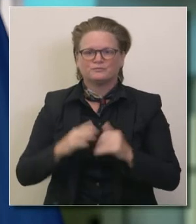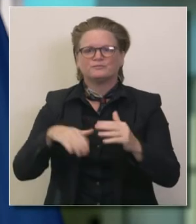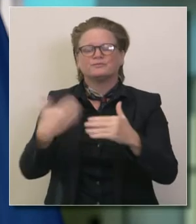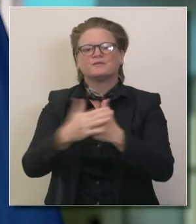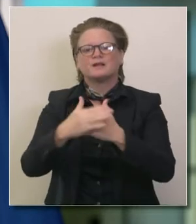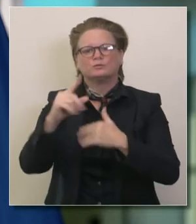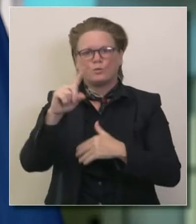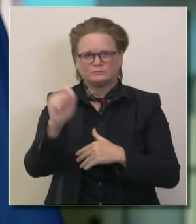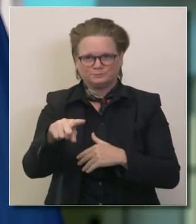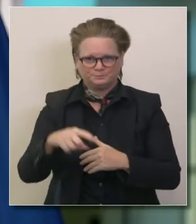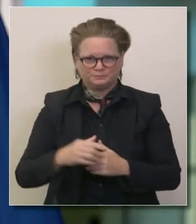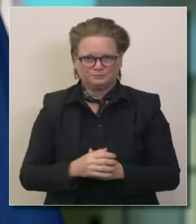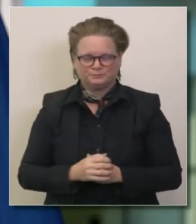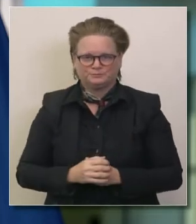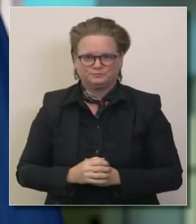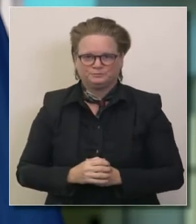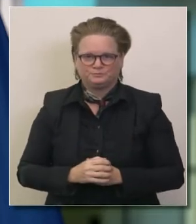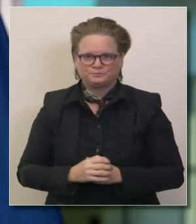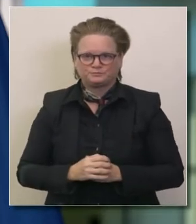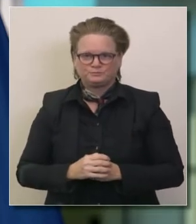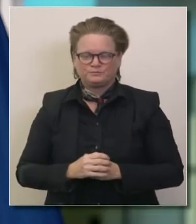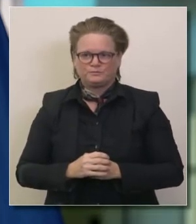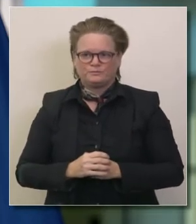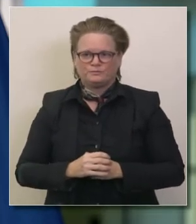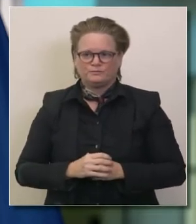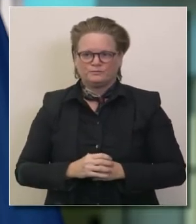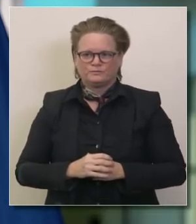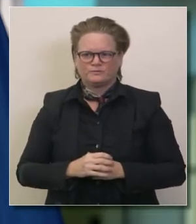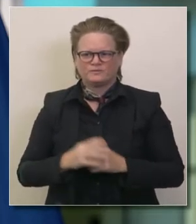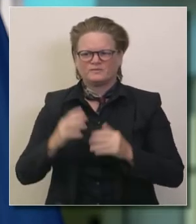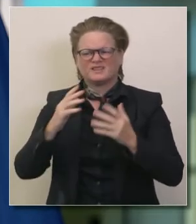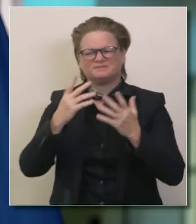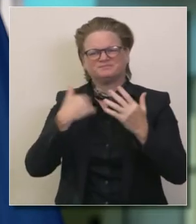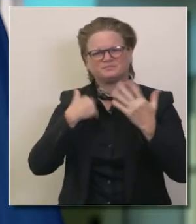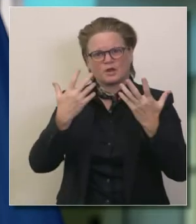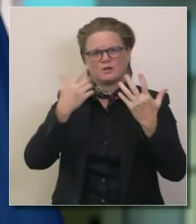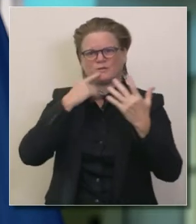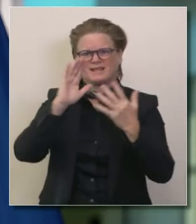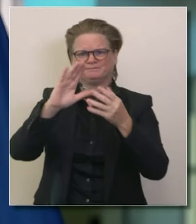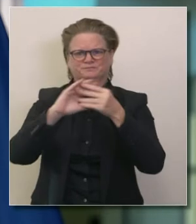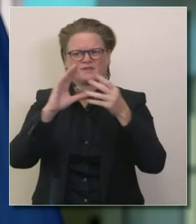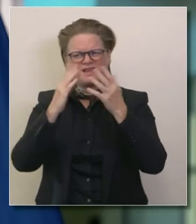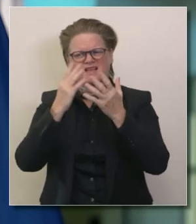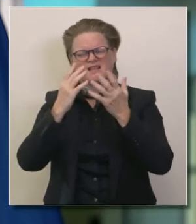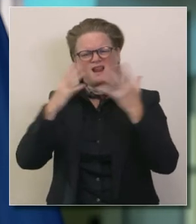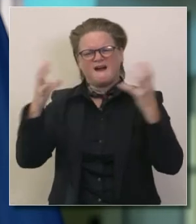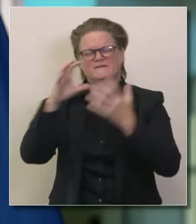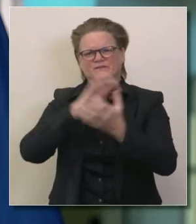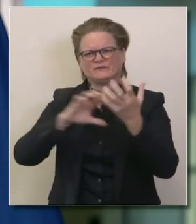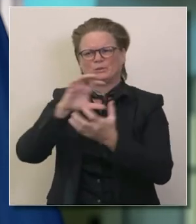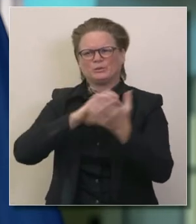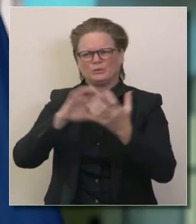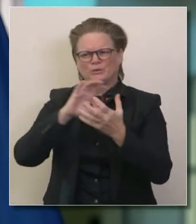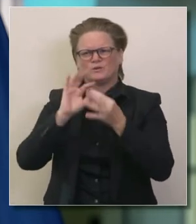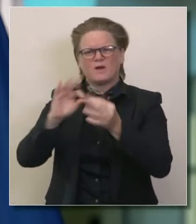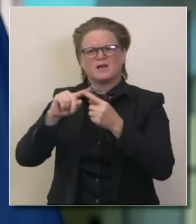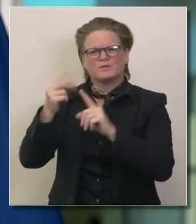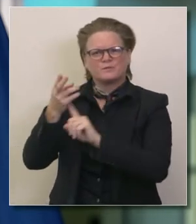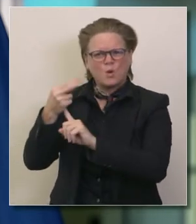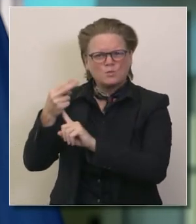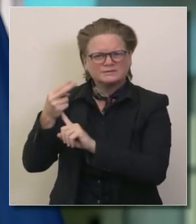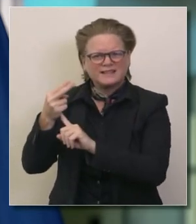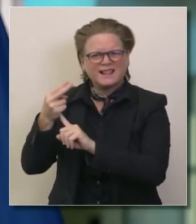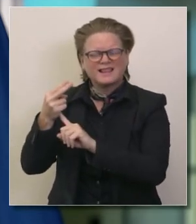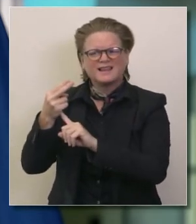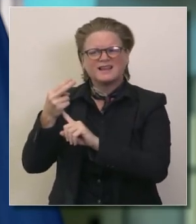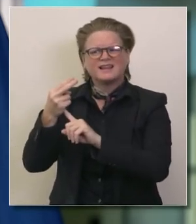gracias gobernador ha habido mucha confusión sobre la orden de permanecer